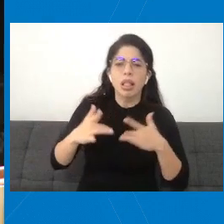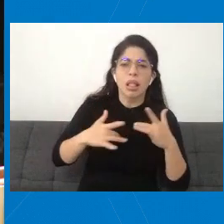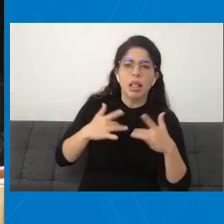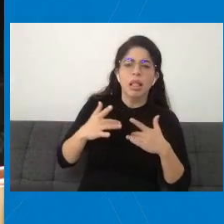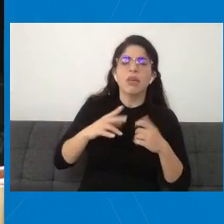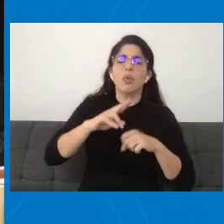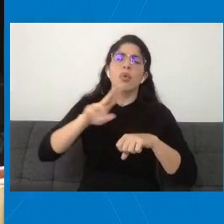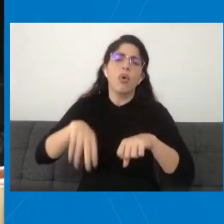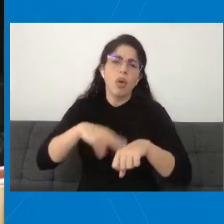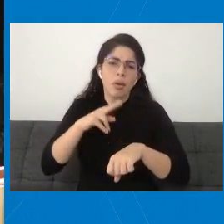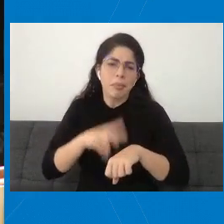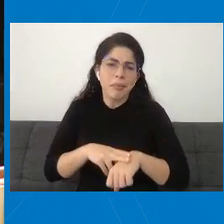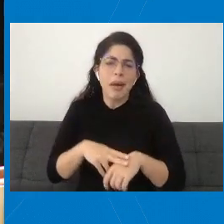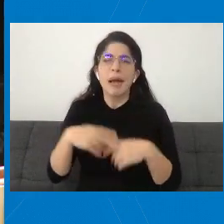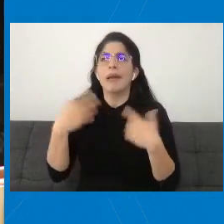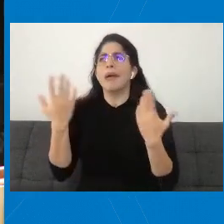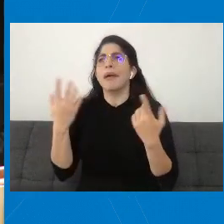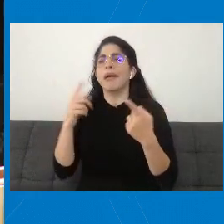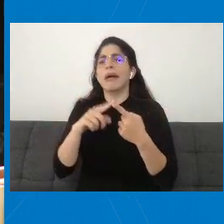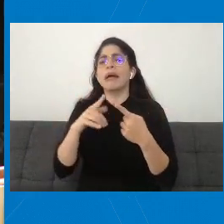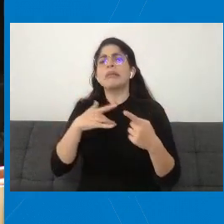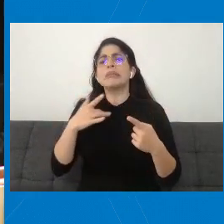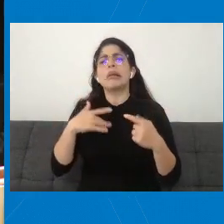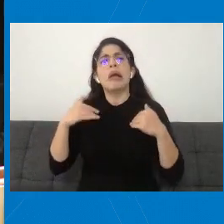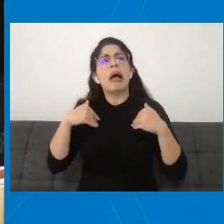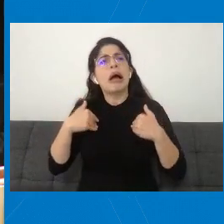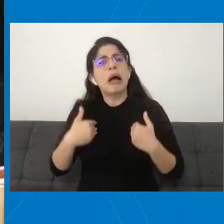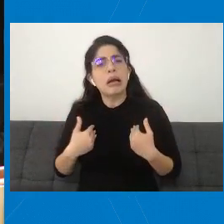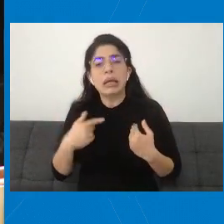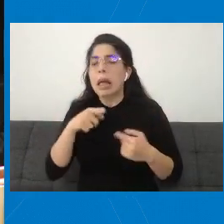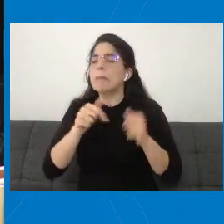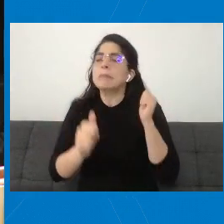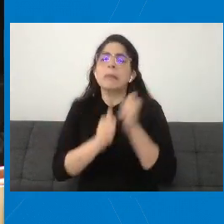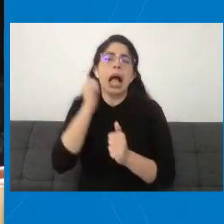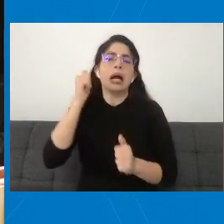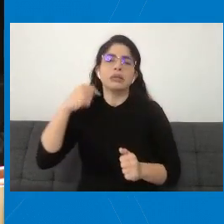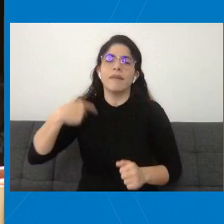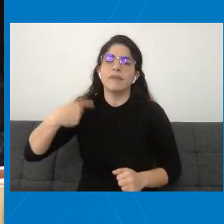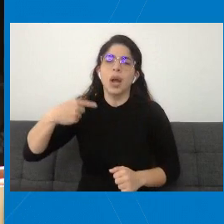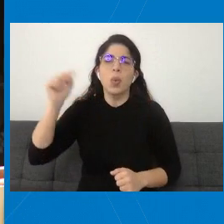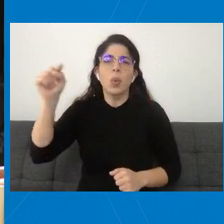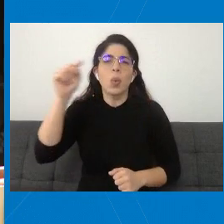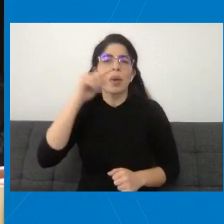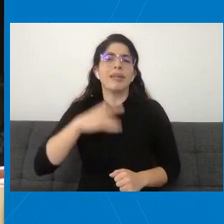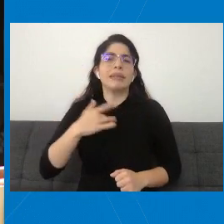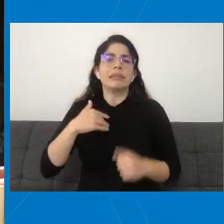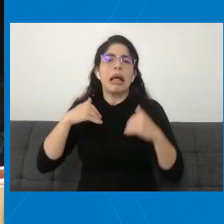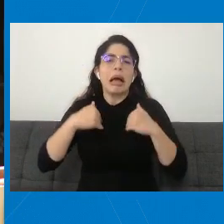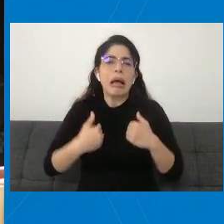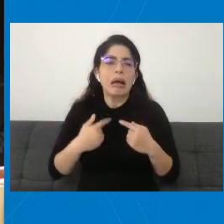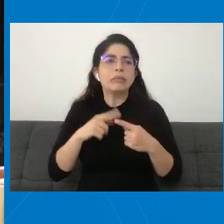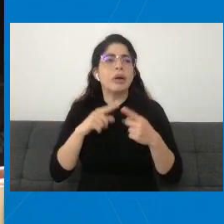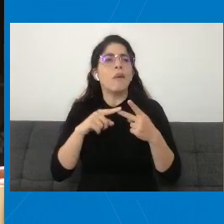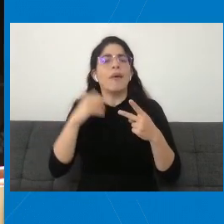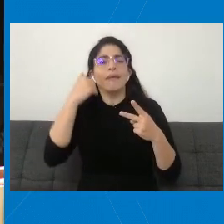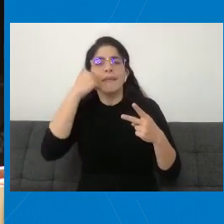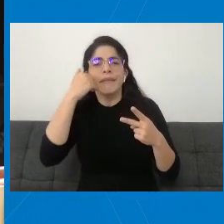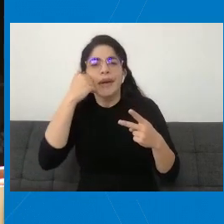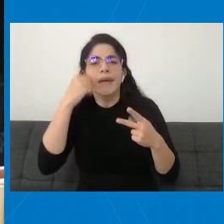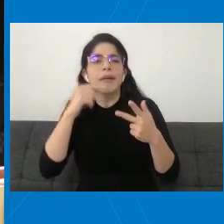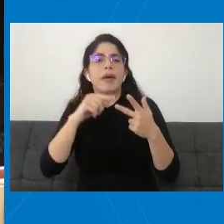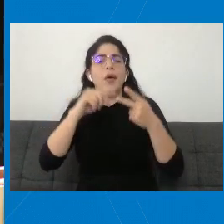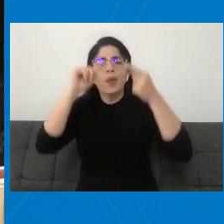que el niño tenga cansancio, ese es el más común, un poquito de fiebre, dolor de cabeza,